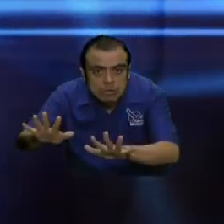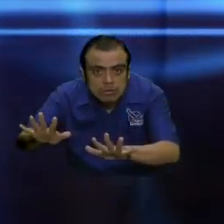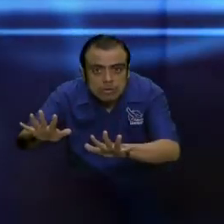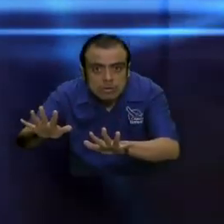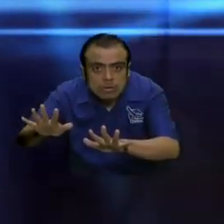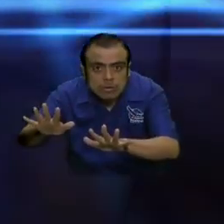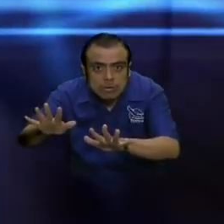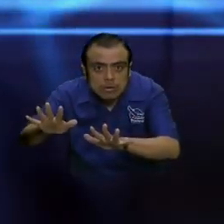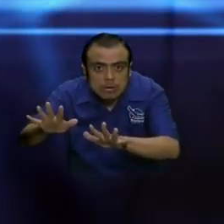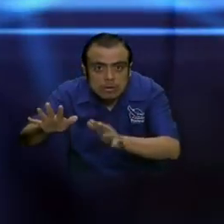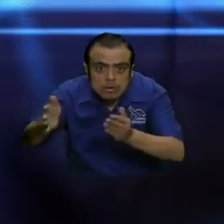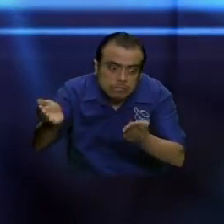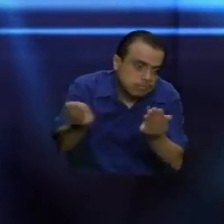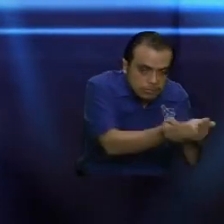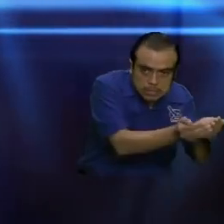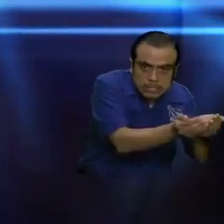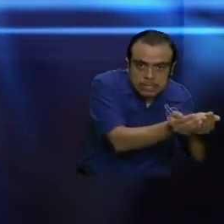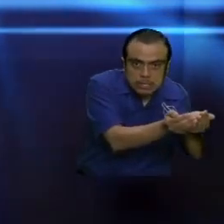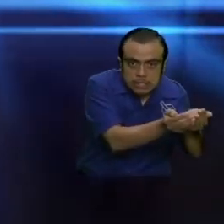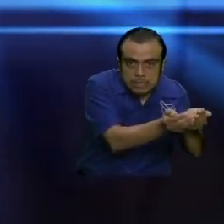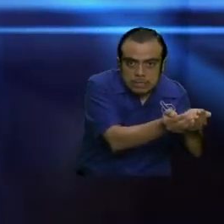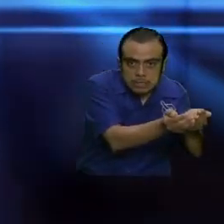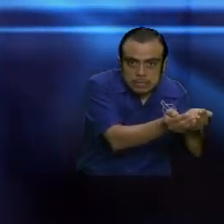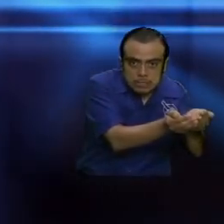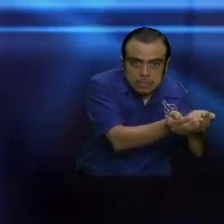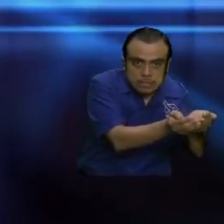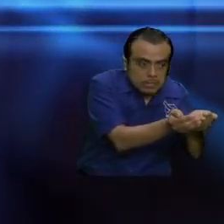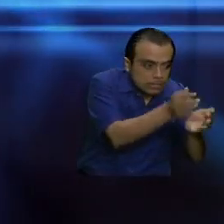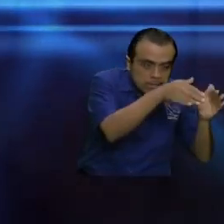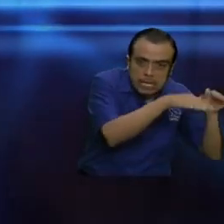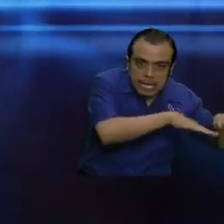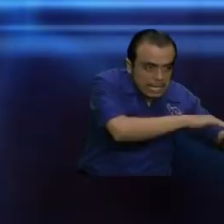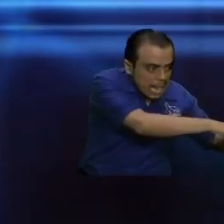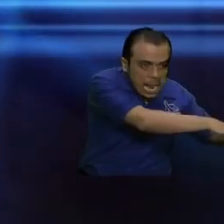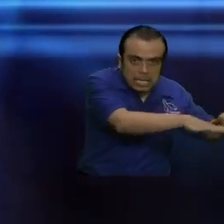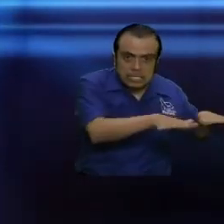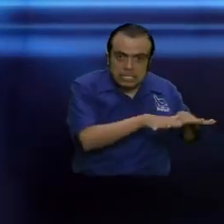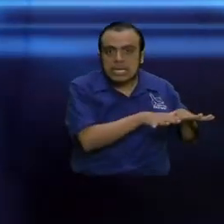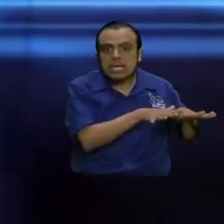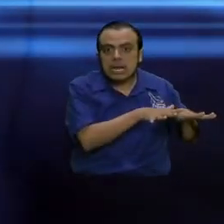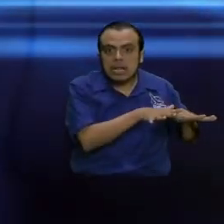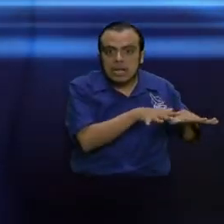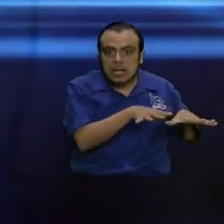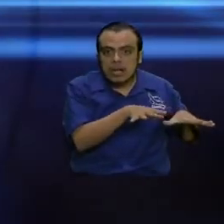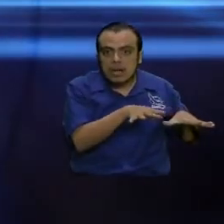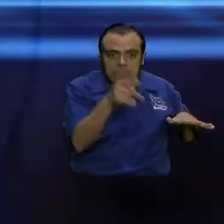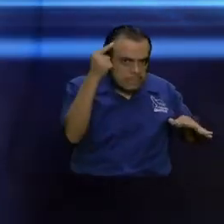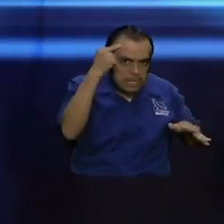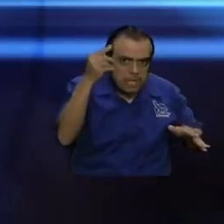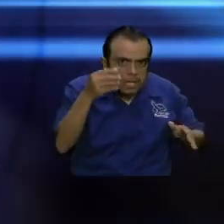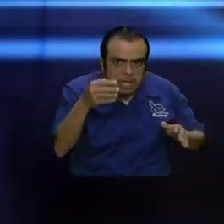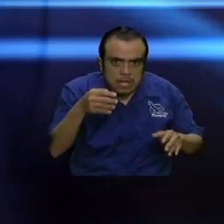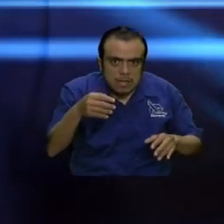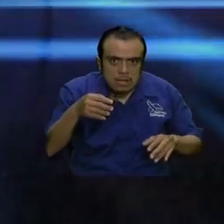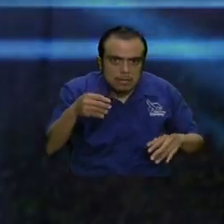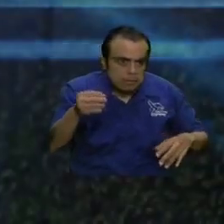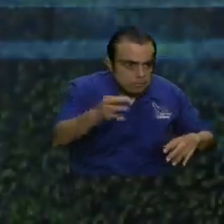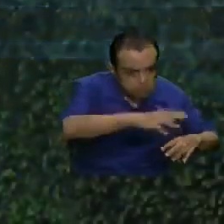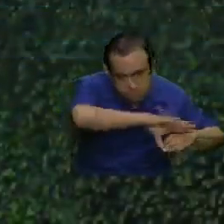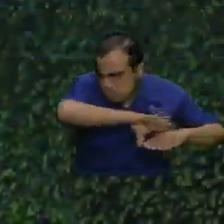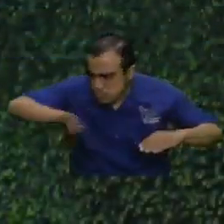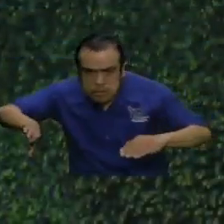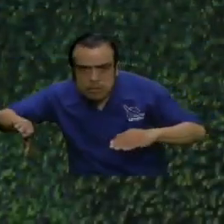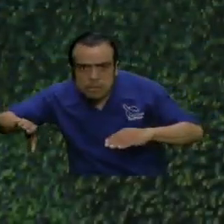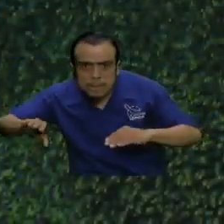la mitad de una vez fueron traspuestos. Hubo un arrebatamiento de